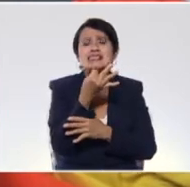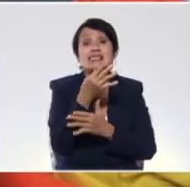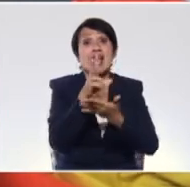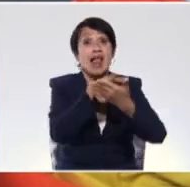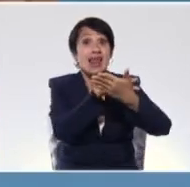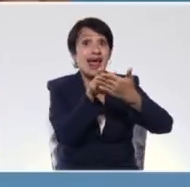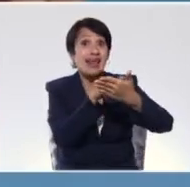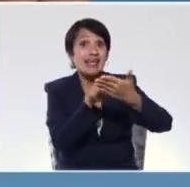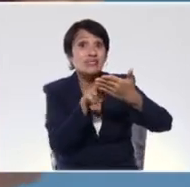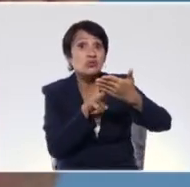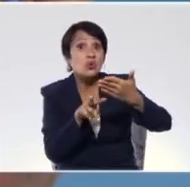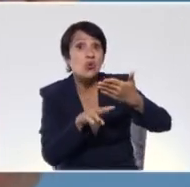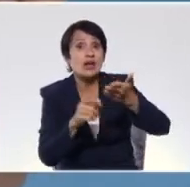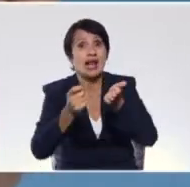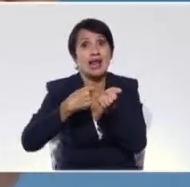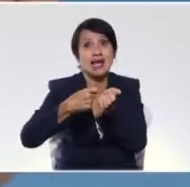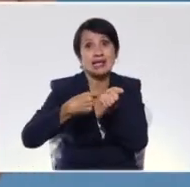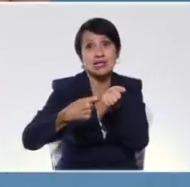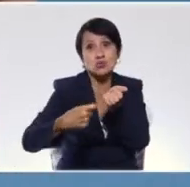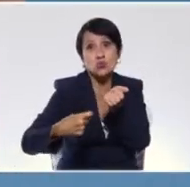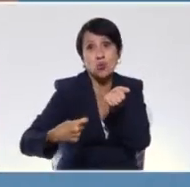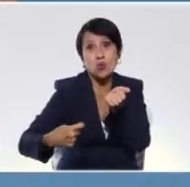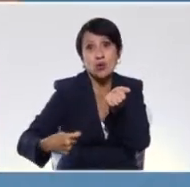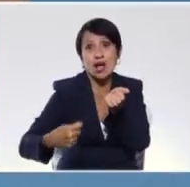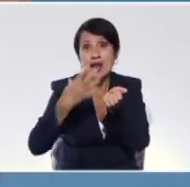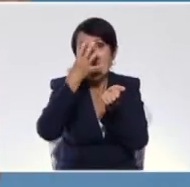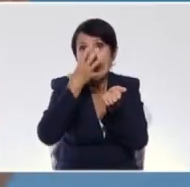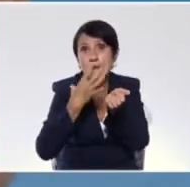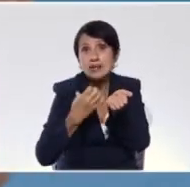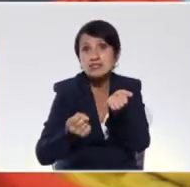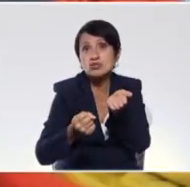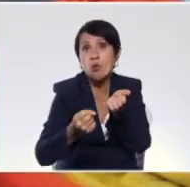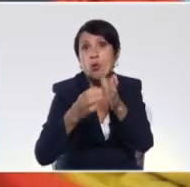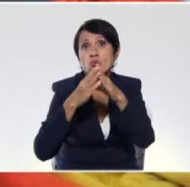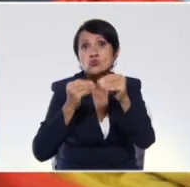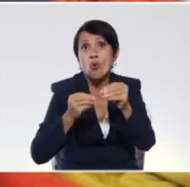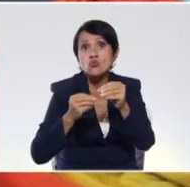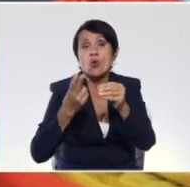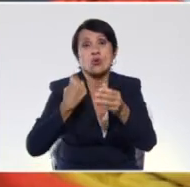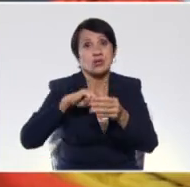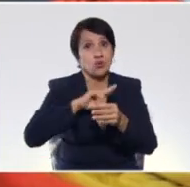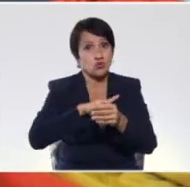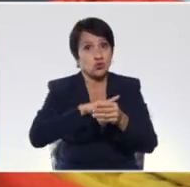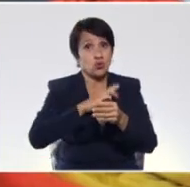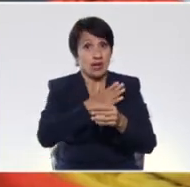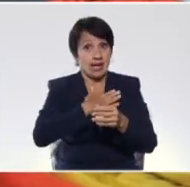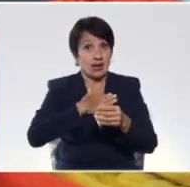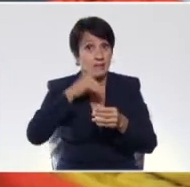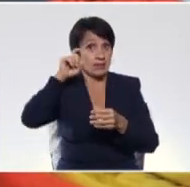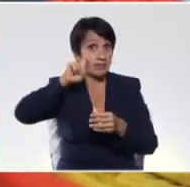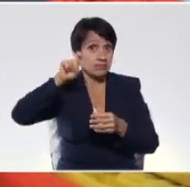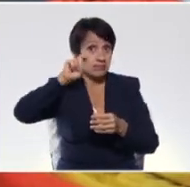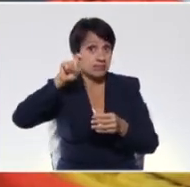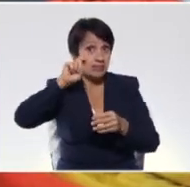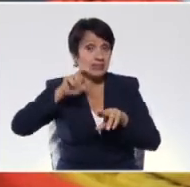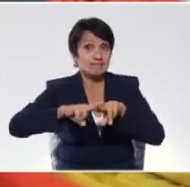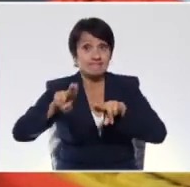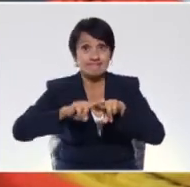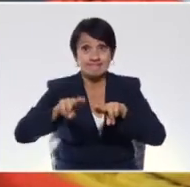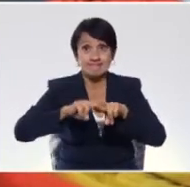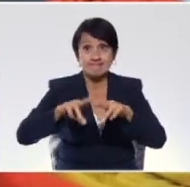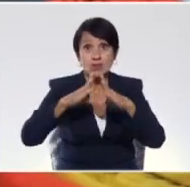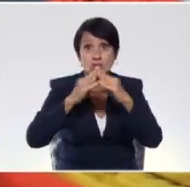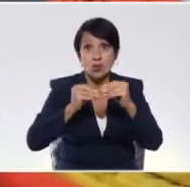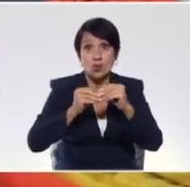lectura, la escritura, la comprensión de lo que nosotros queremos enseñarle a nuestros niños y niñas